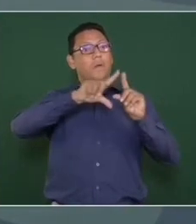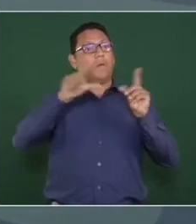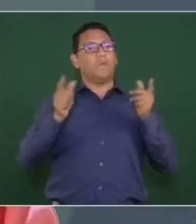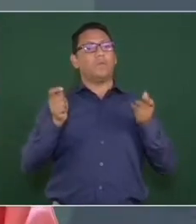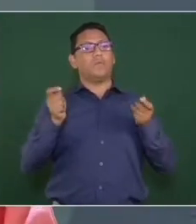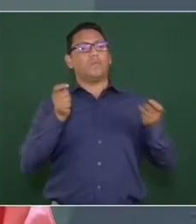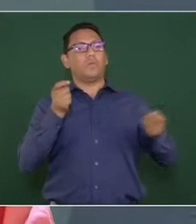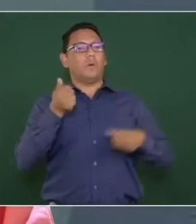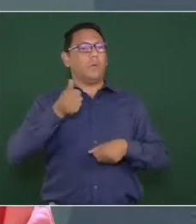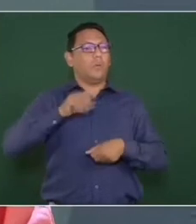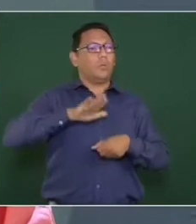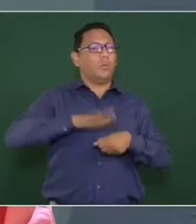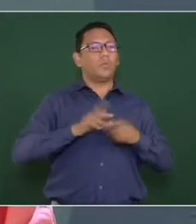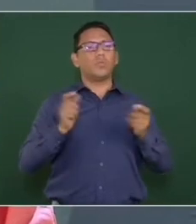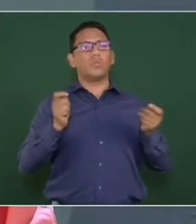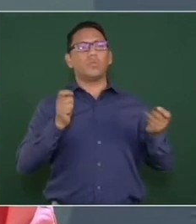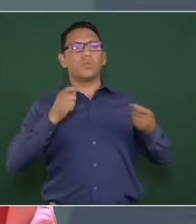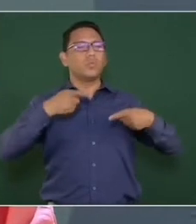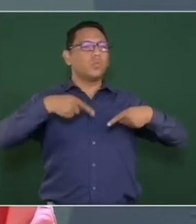No es lo mismo.